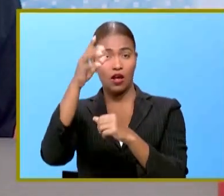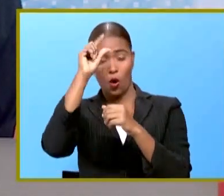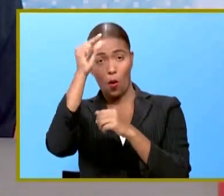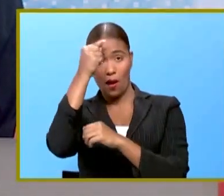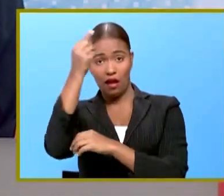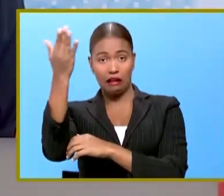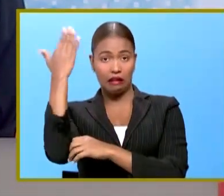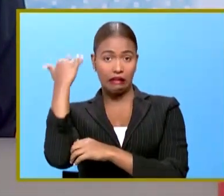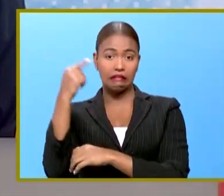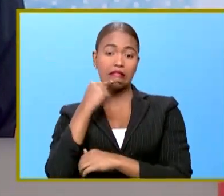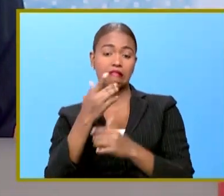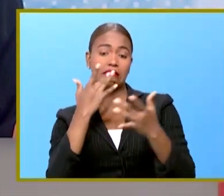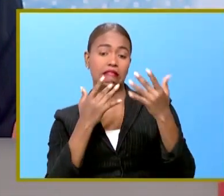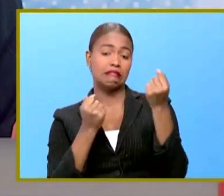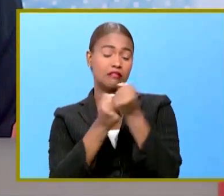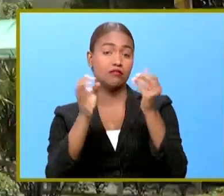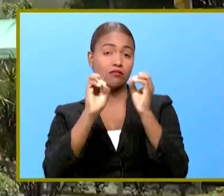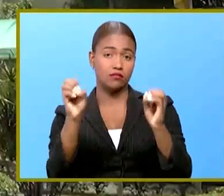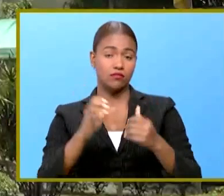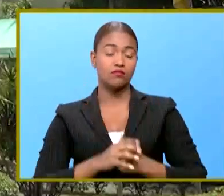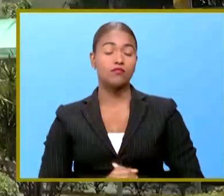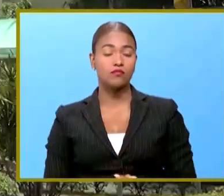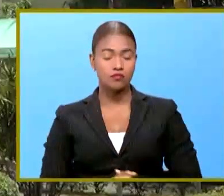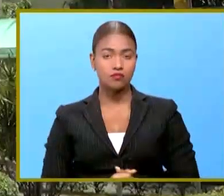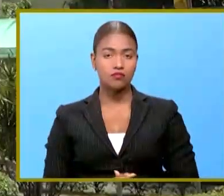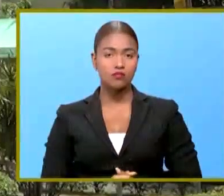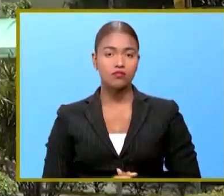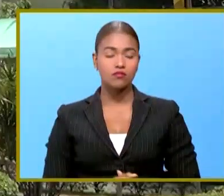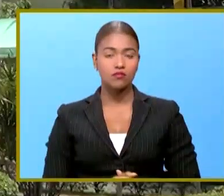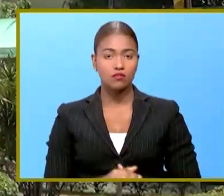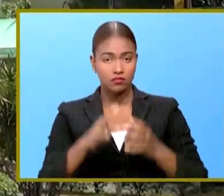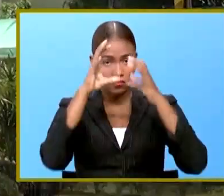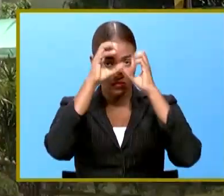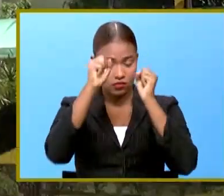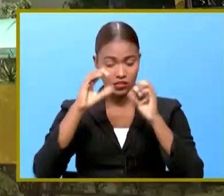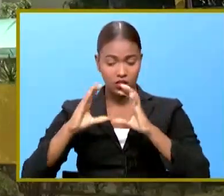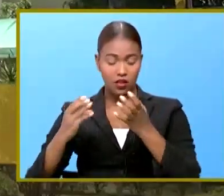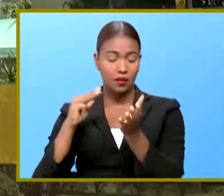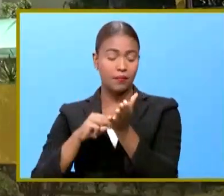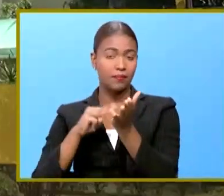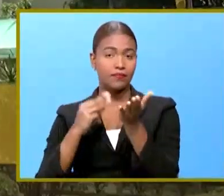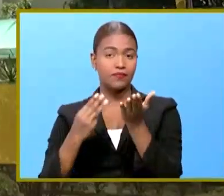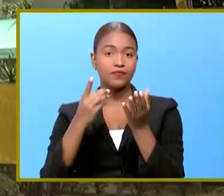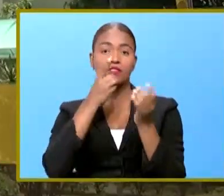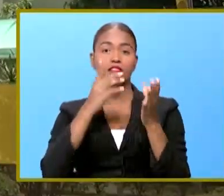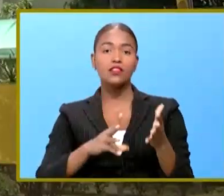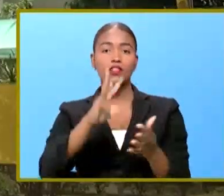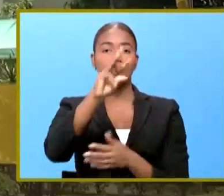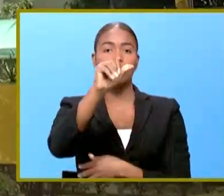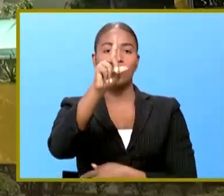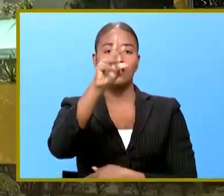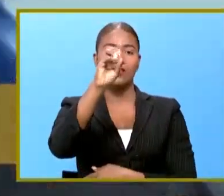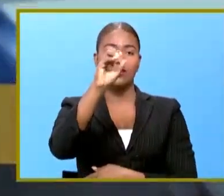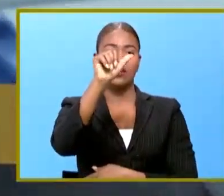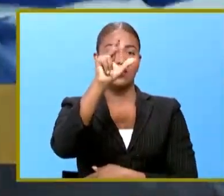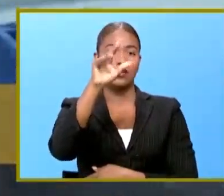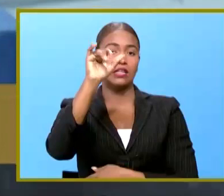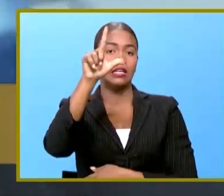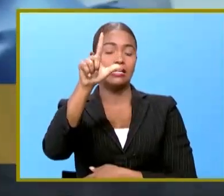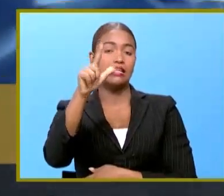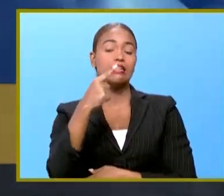ser mezquino veamos el presidente del colegio médico dominicano Waldo Ariel Suero